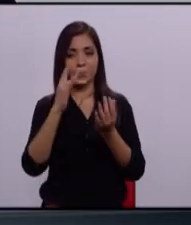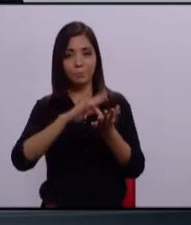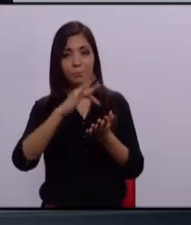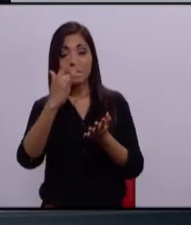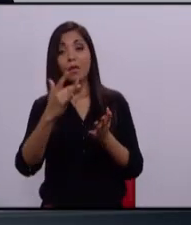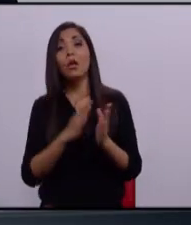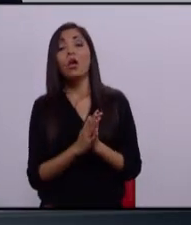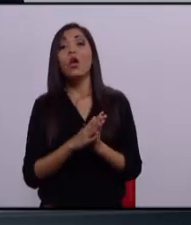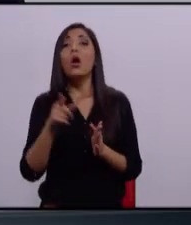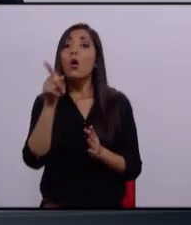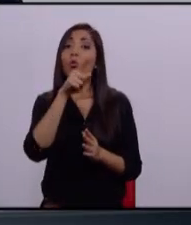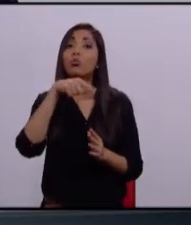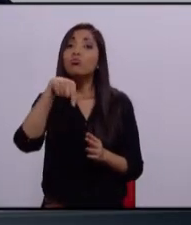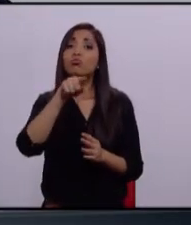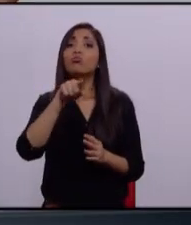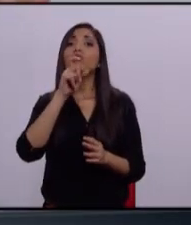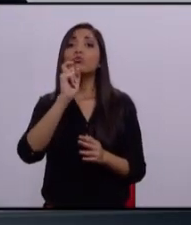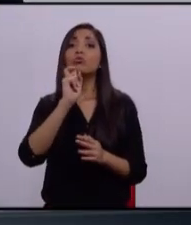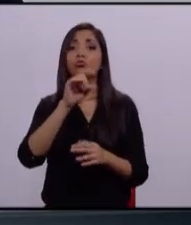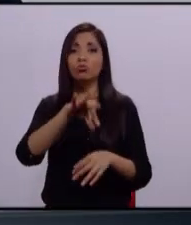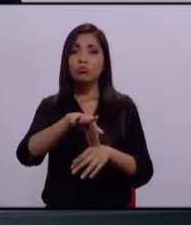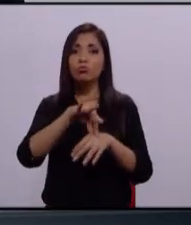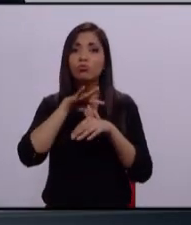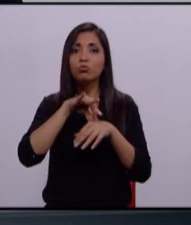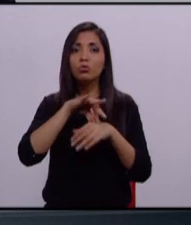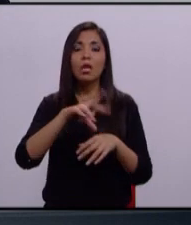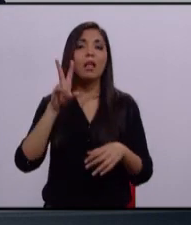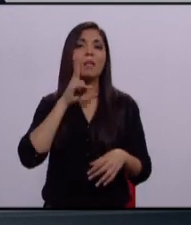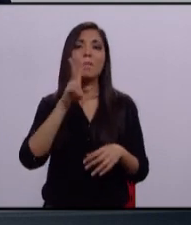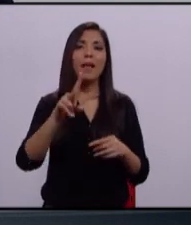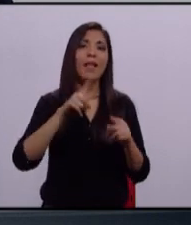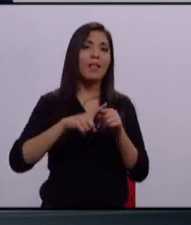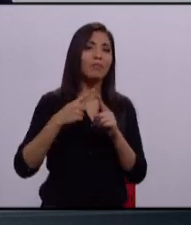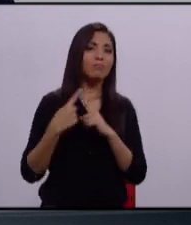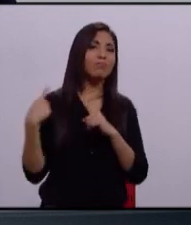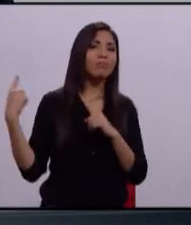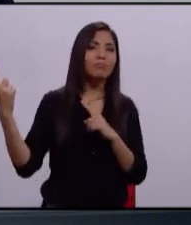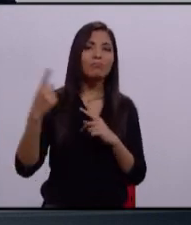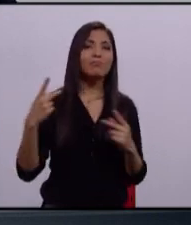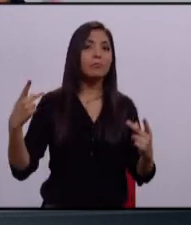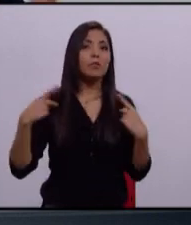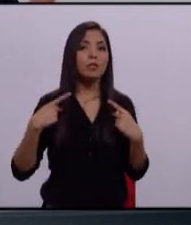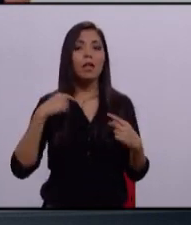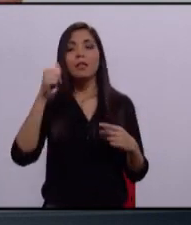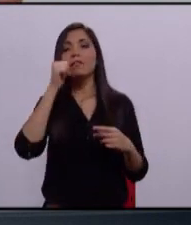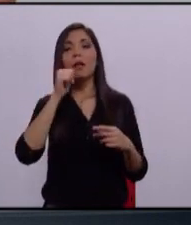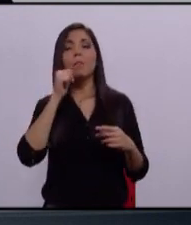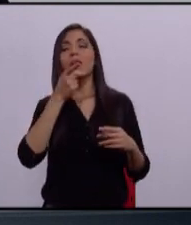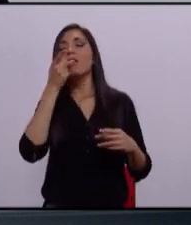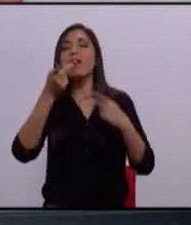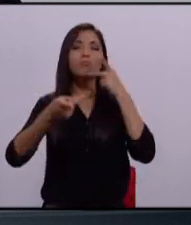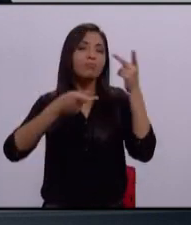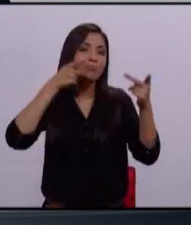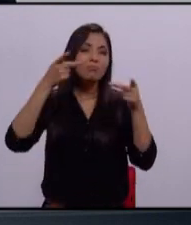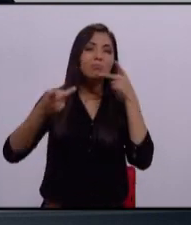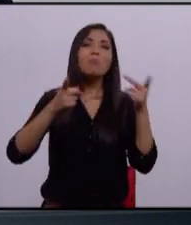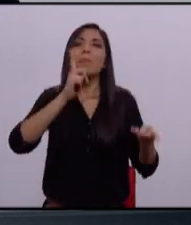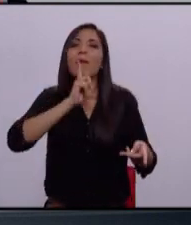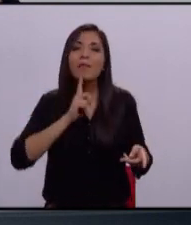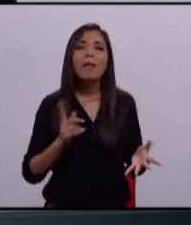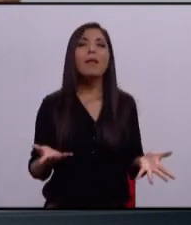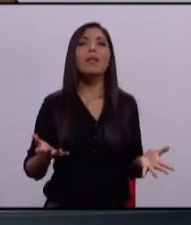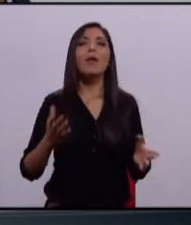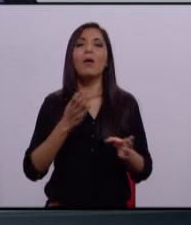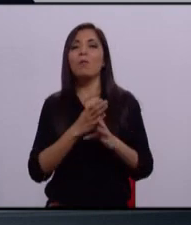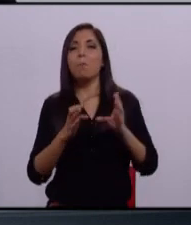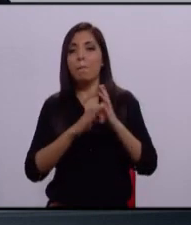Ustedes son testigos de cómo ahora todo el resto de los candidatos están utilizando la difamación, la mentira, para